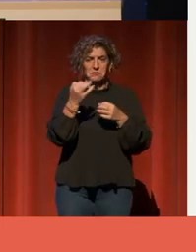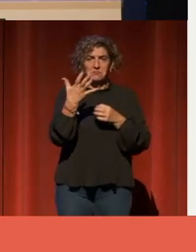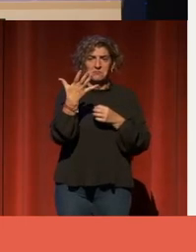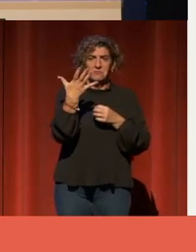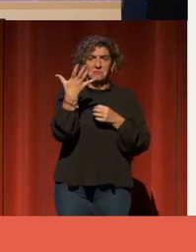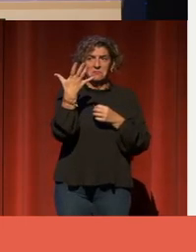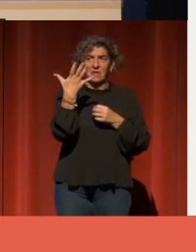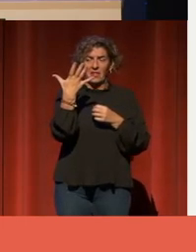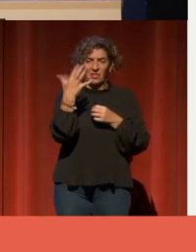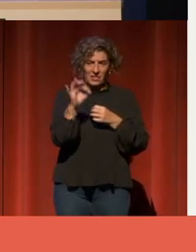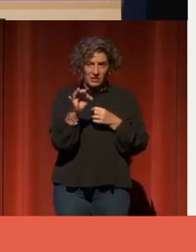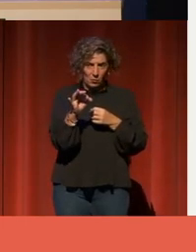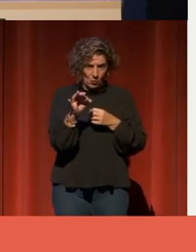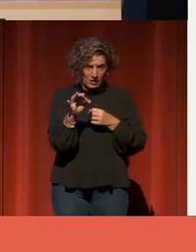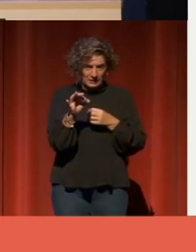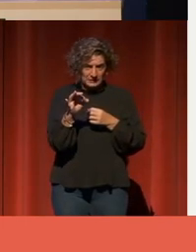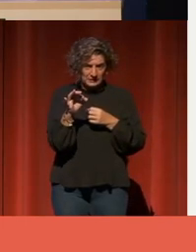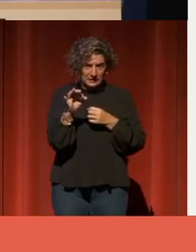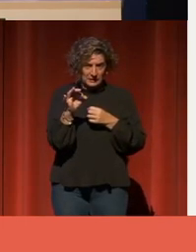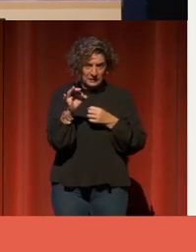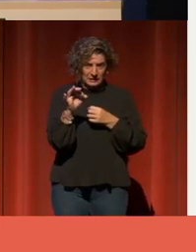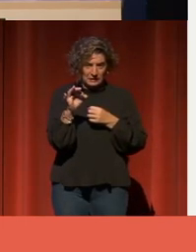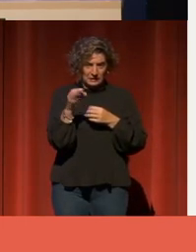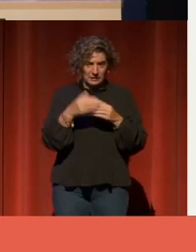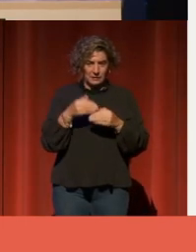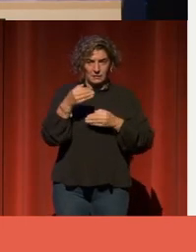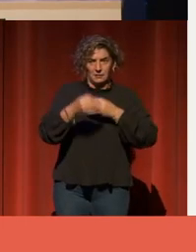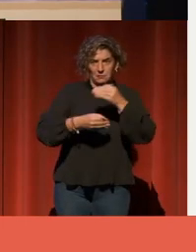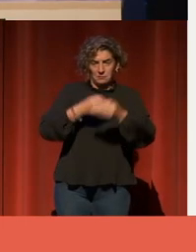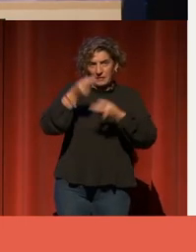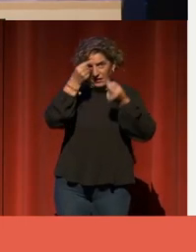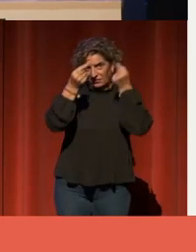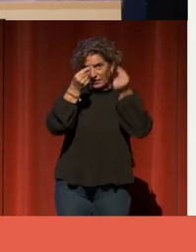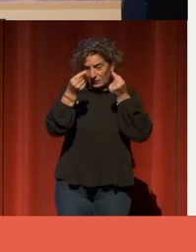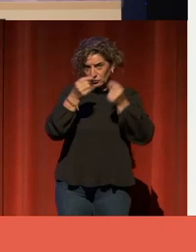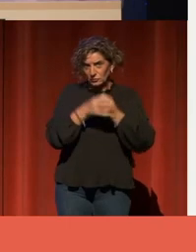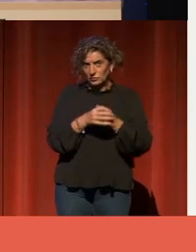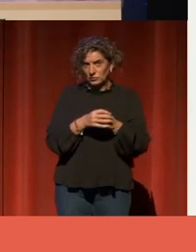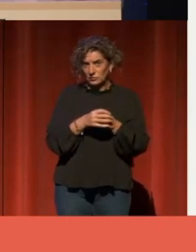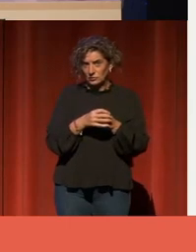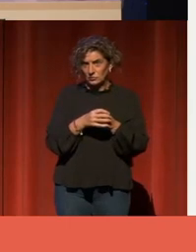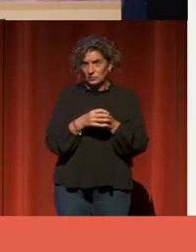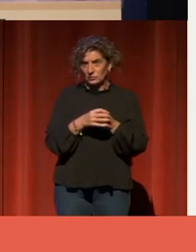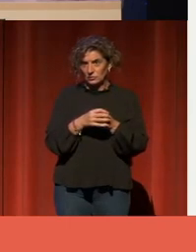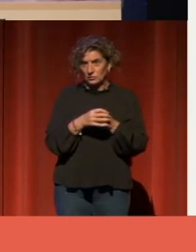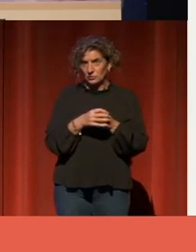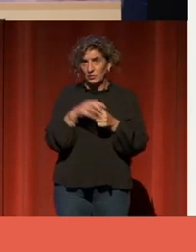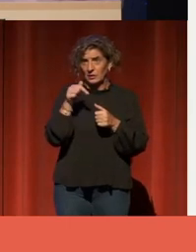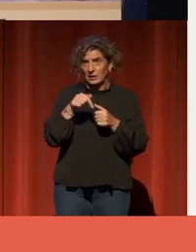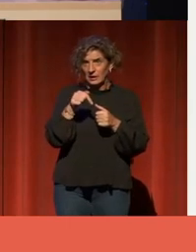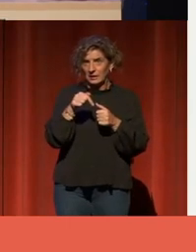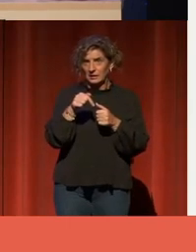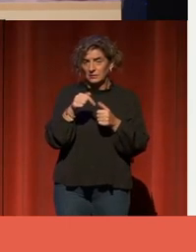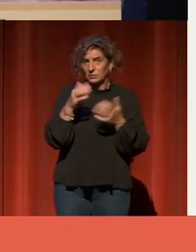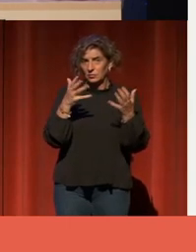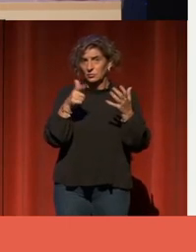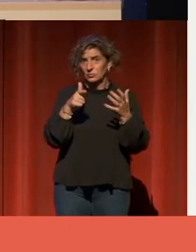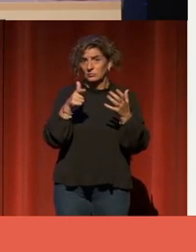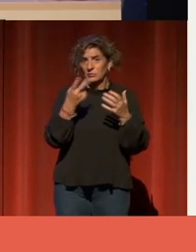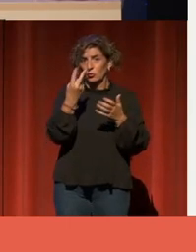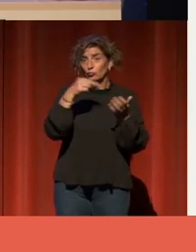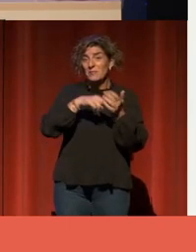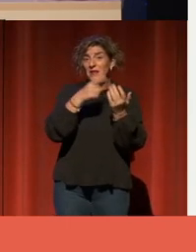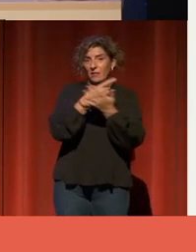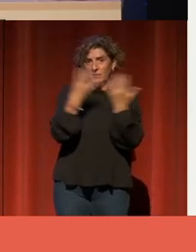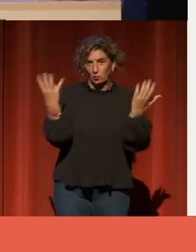metadatos por cada objeto. Tenemos cerca de 2.000 millones de metadatos. Y ese es un cálculo de 2019. Creo